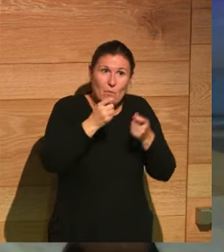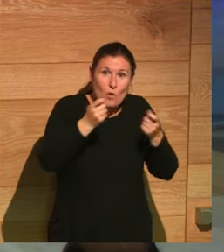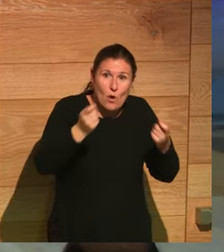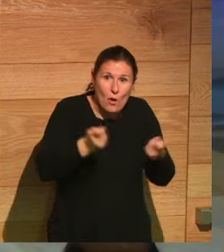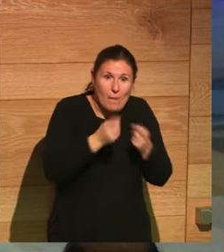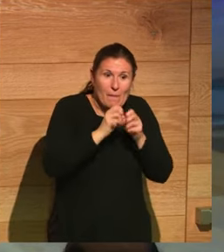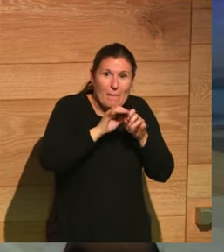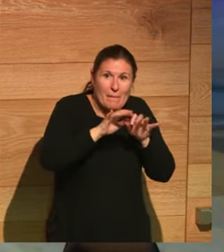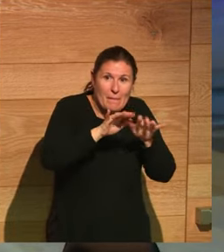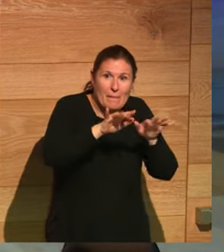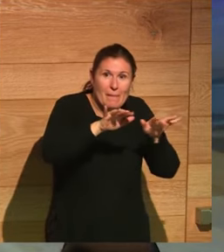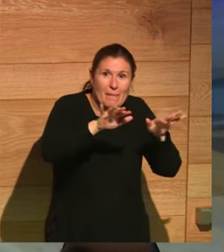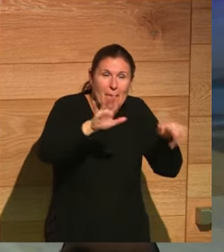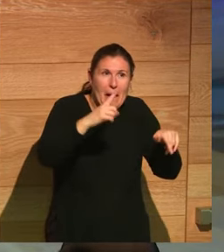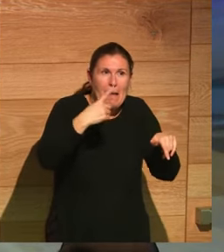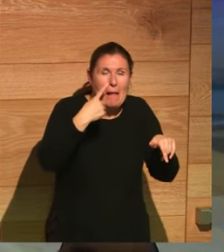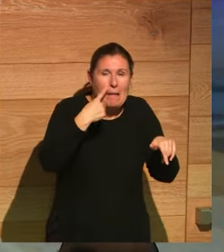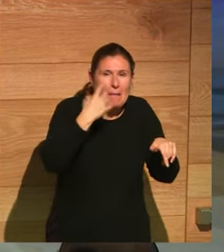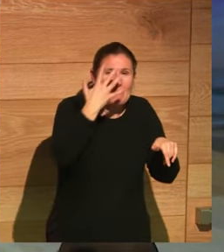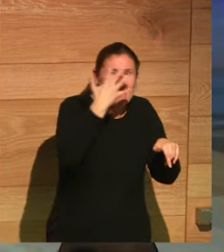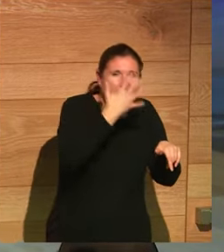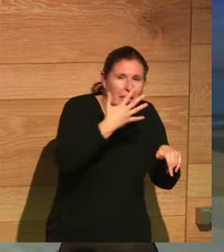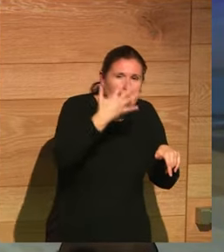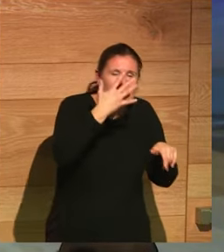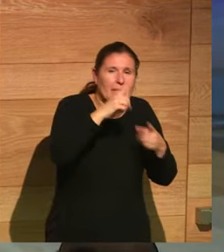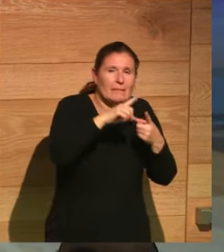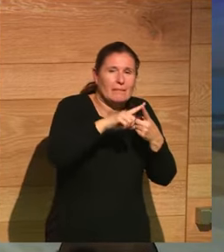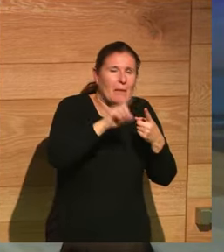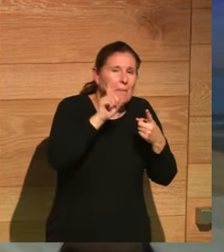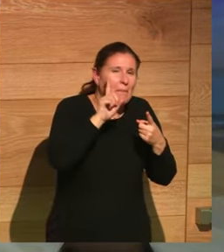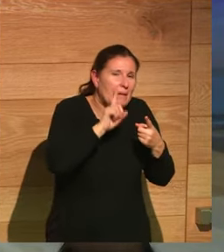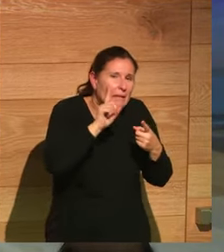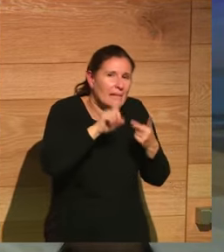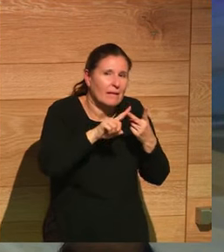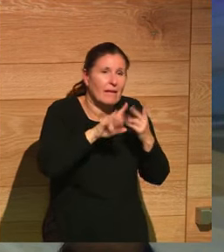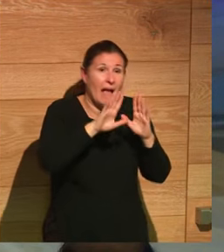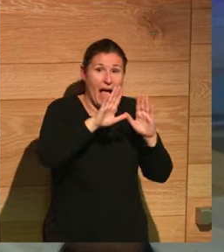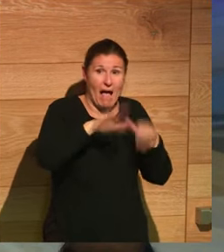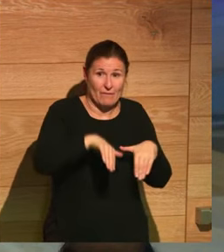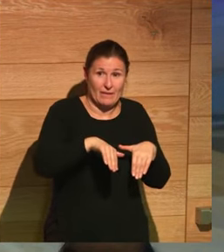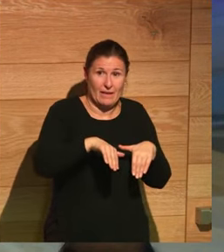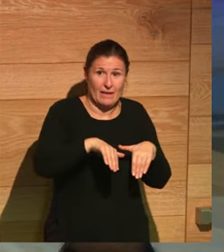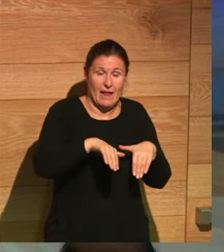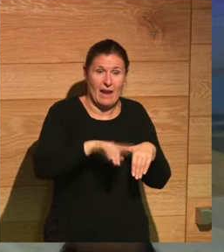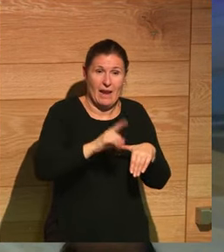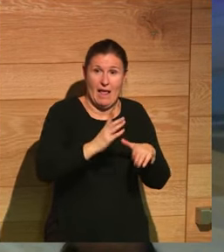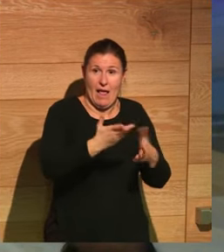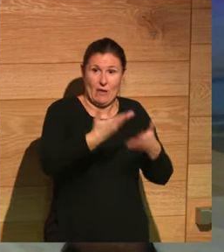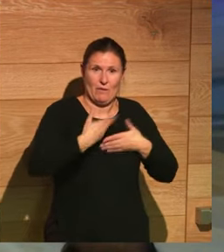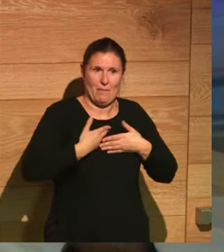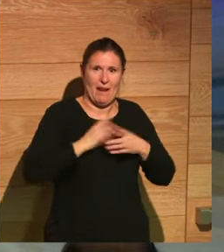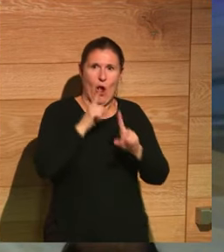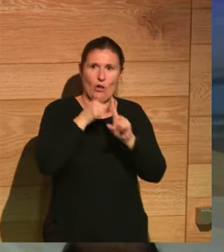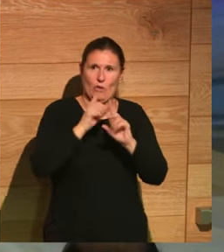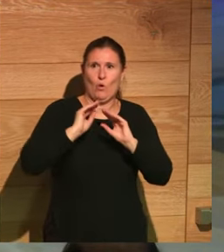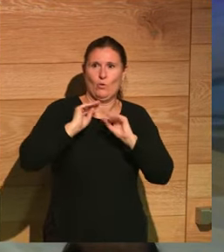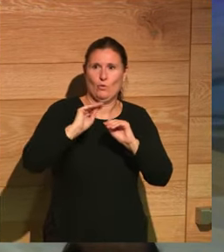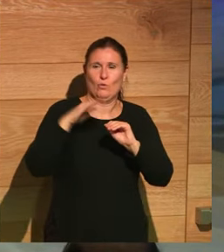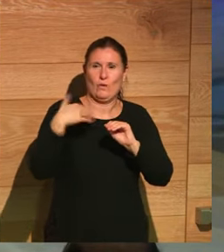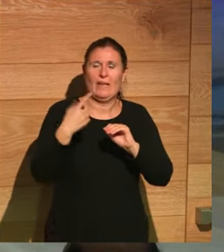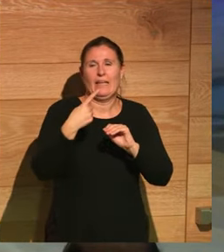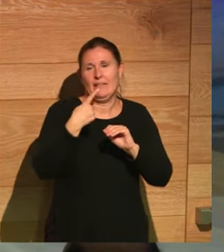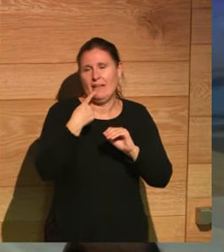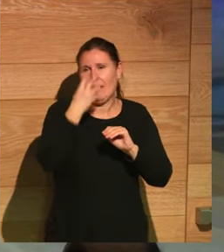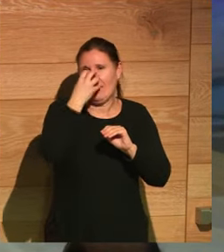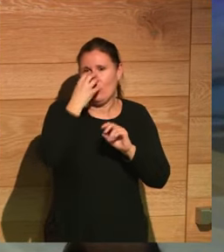propagar el misterio, la mentira, esto ayudaba a sus fines, a sus fines, y él fue el creador del